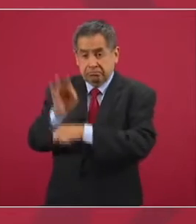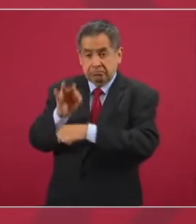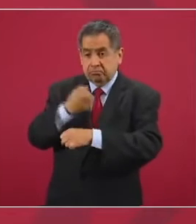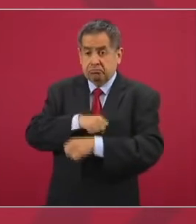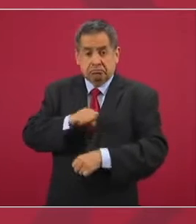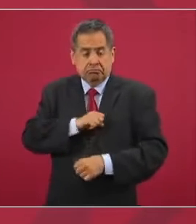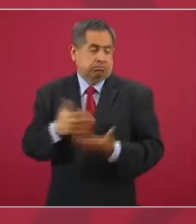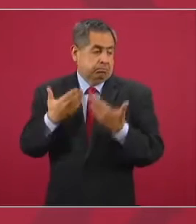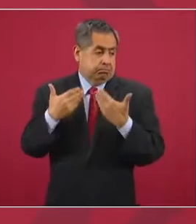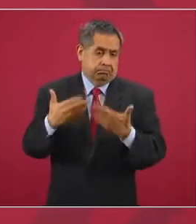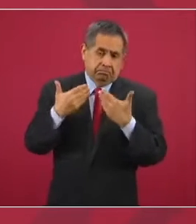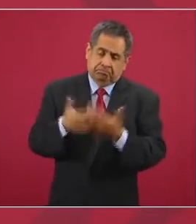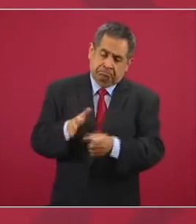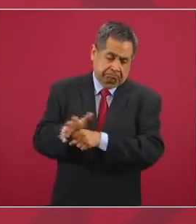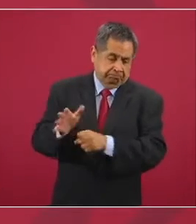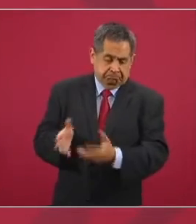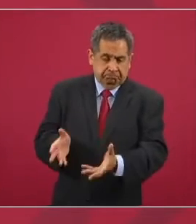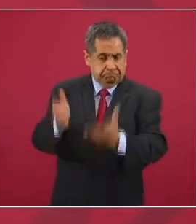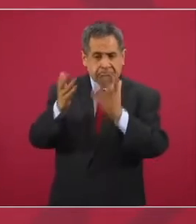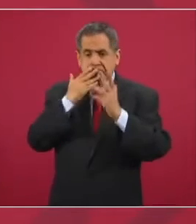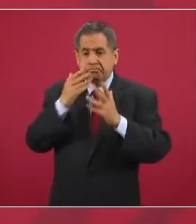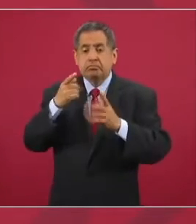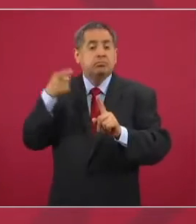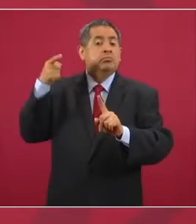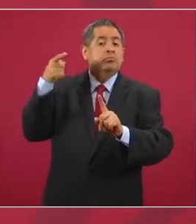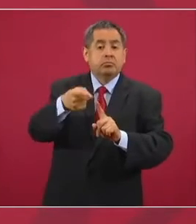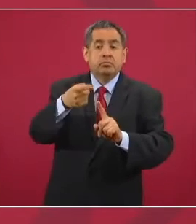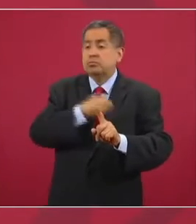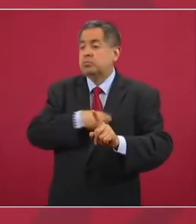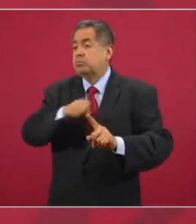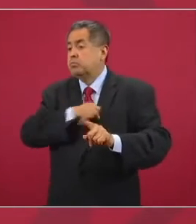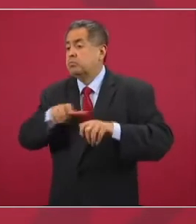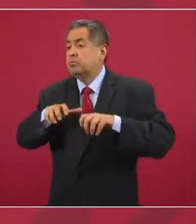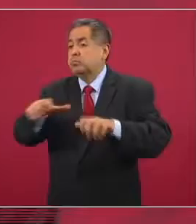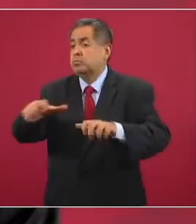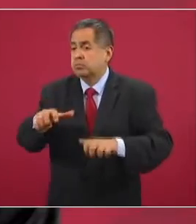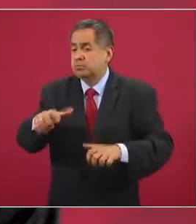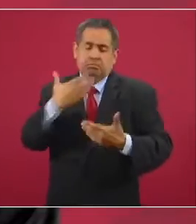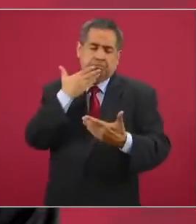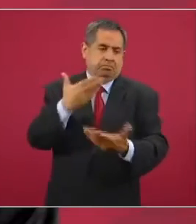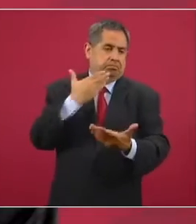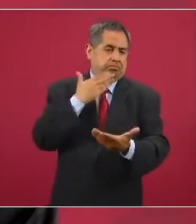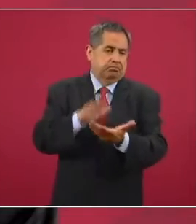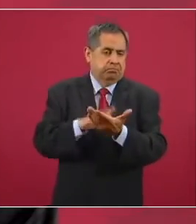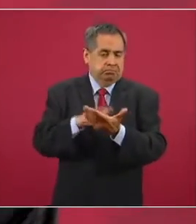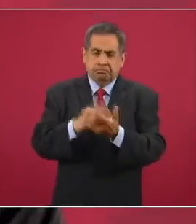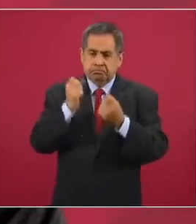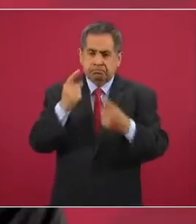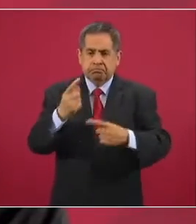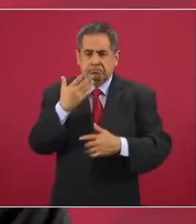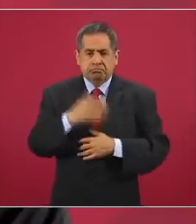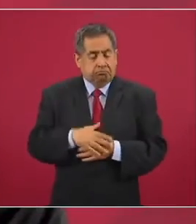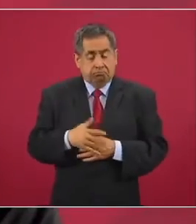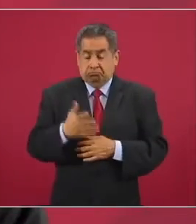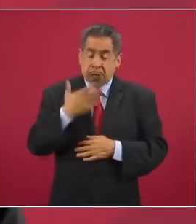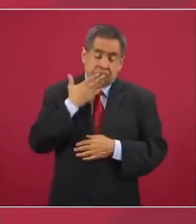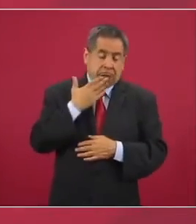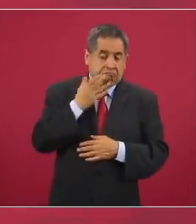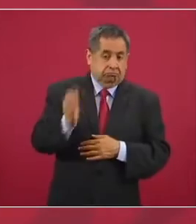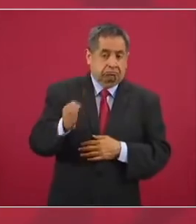es bien visto, aceptado,